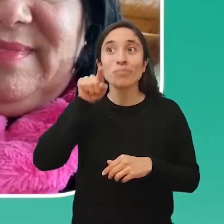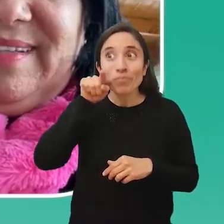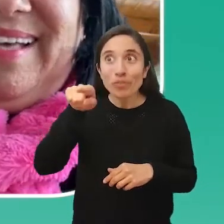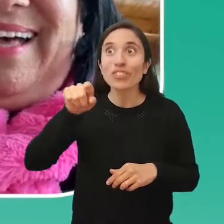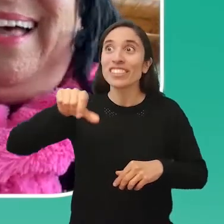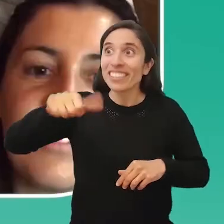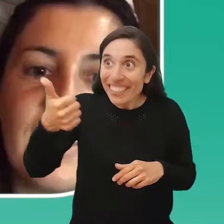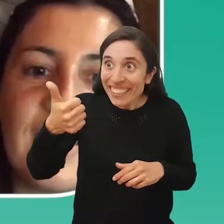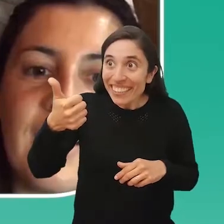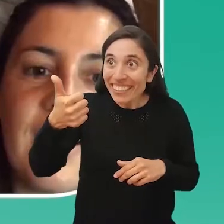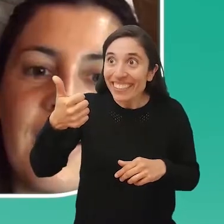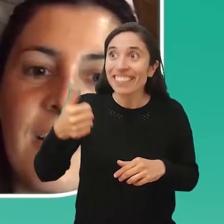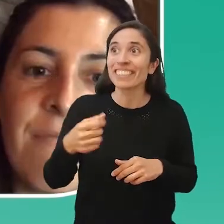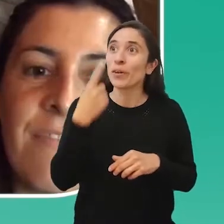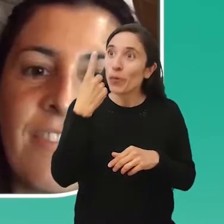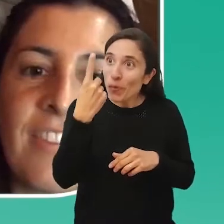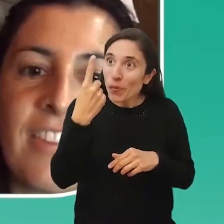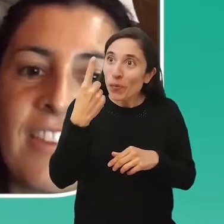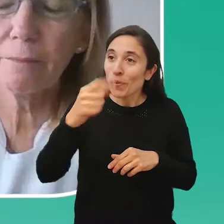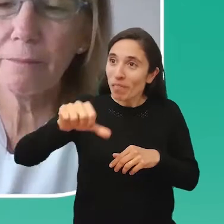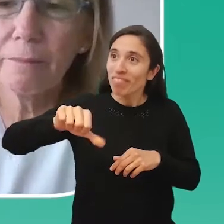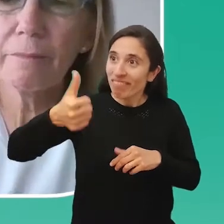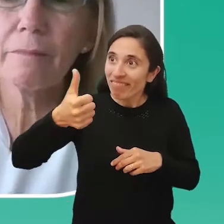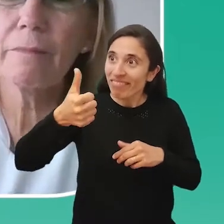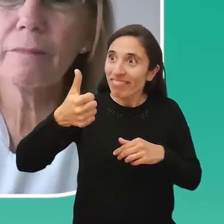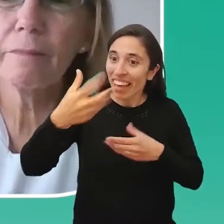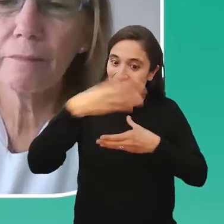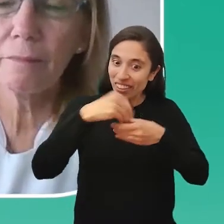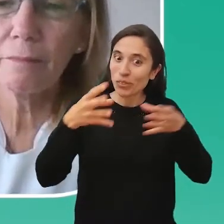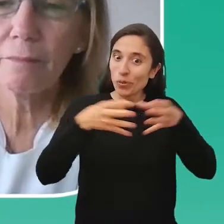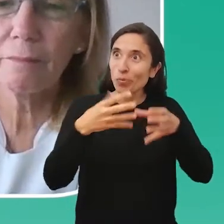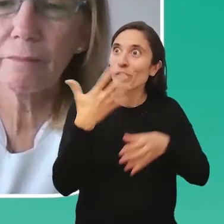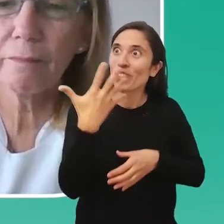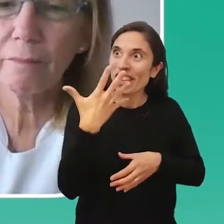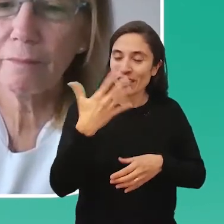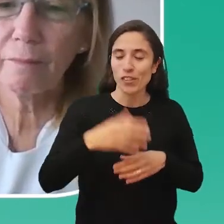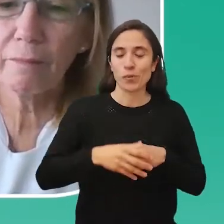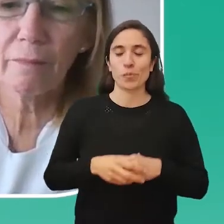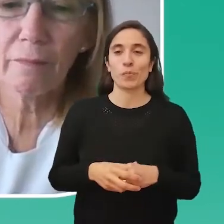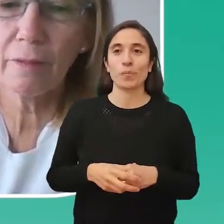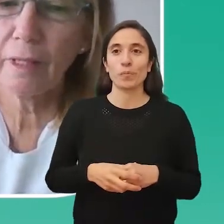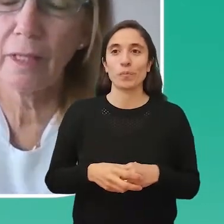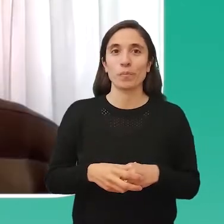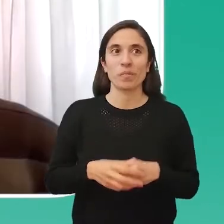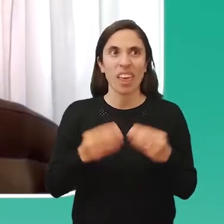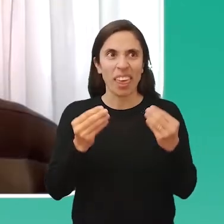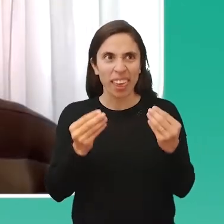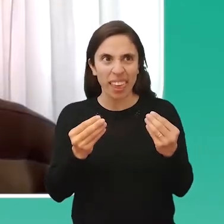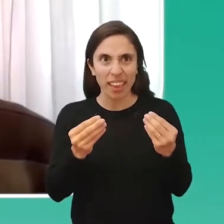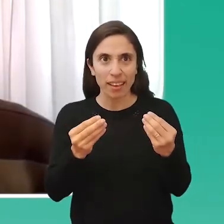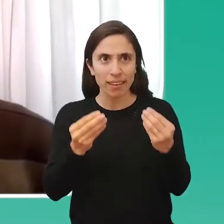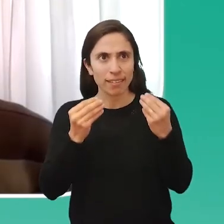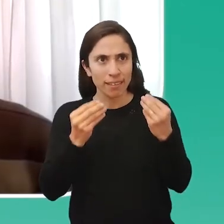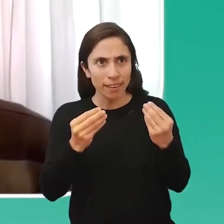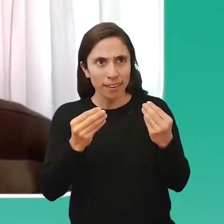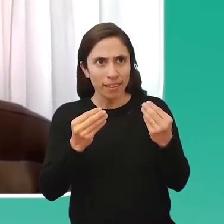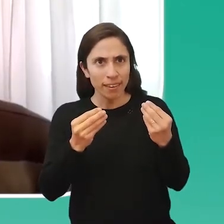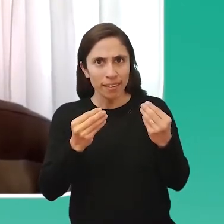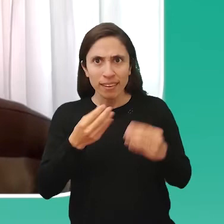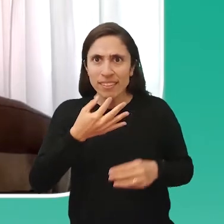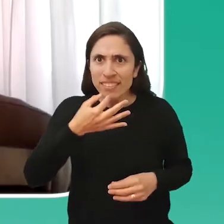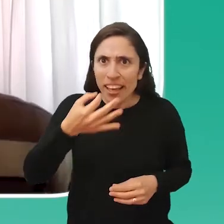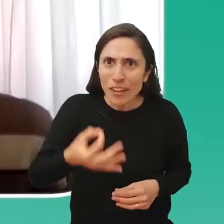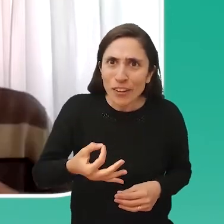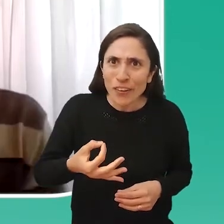del Premio Fundación Abón. Una de las 5 ganadoras. 5 finalistas del Premio Fundación Abón. ¿Qué? ¿Qué?